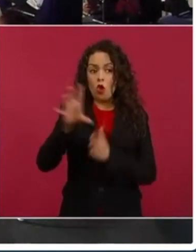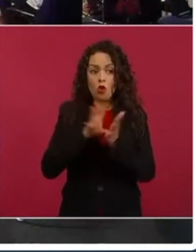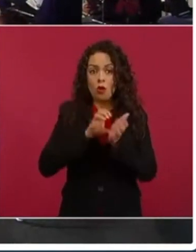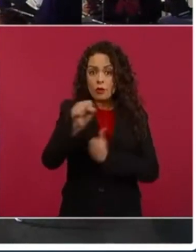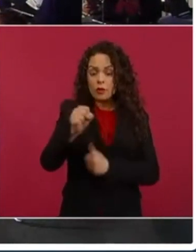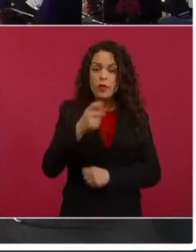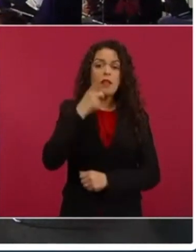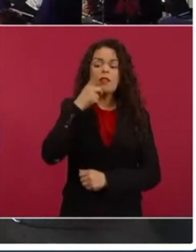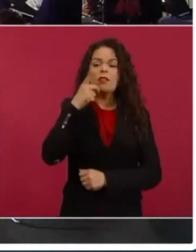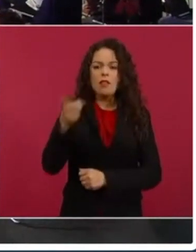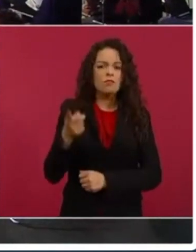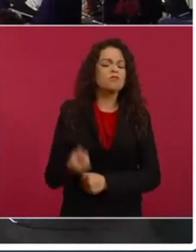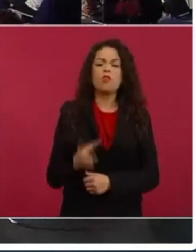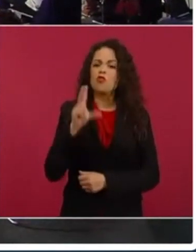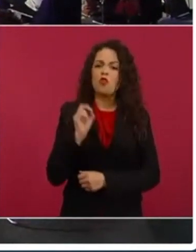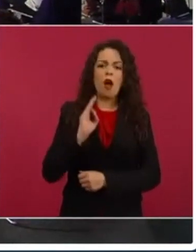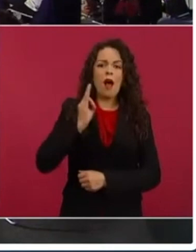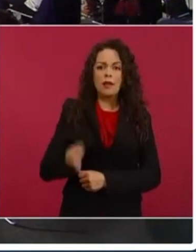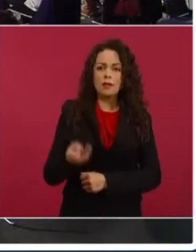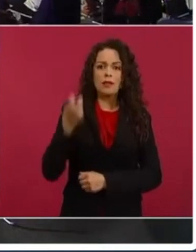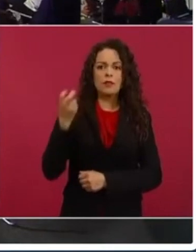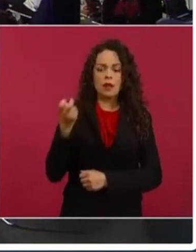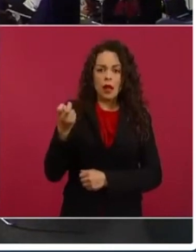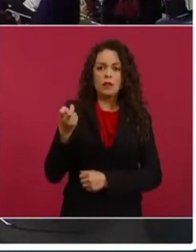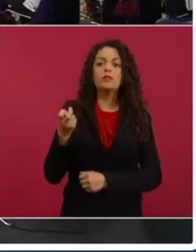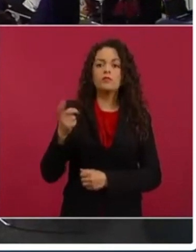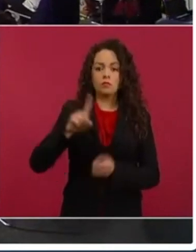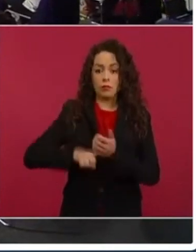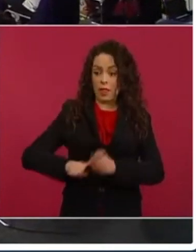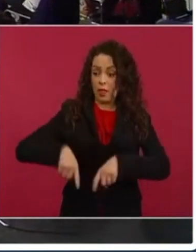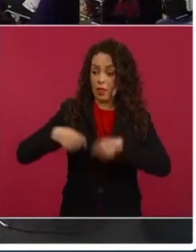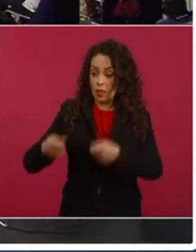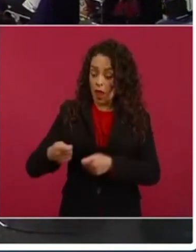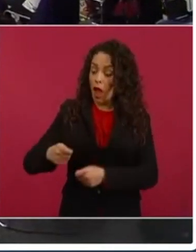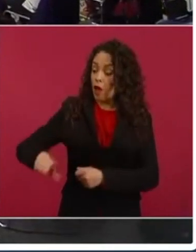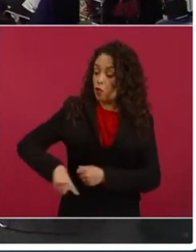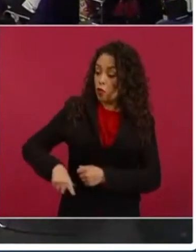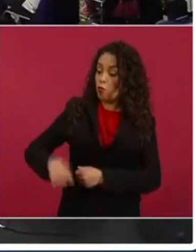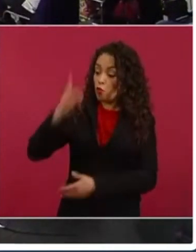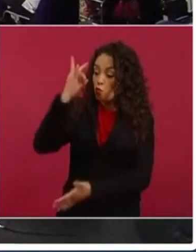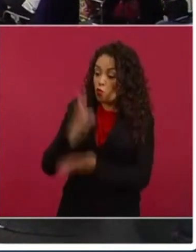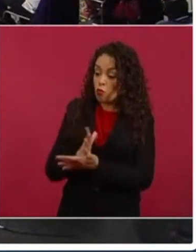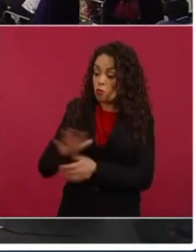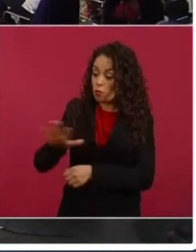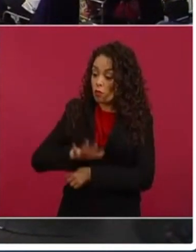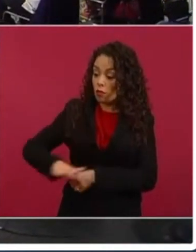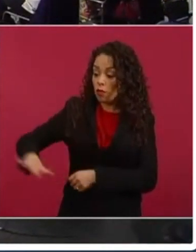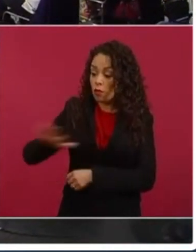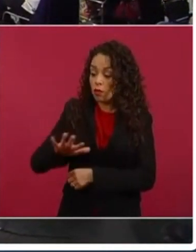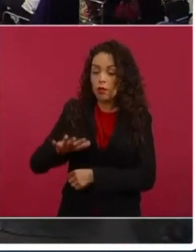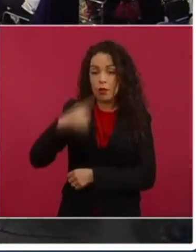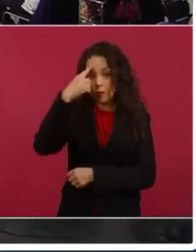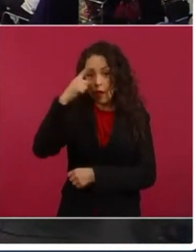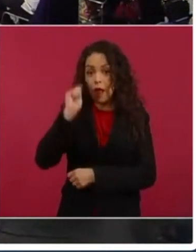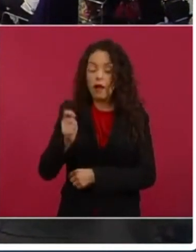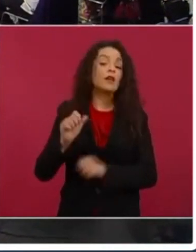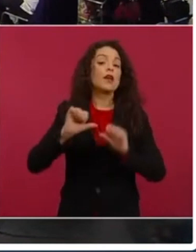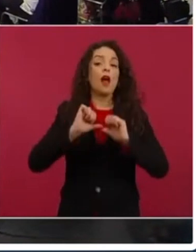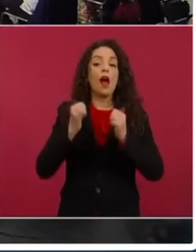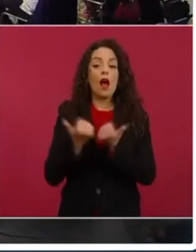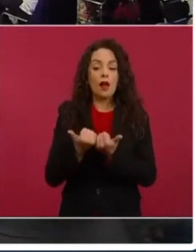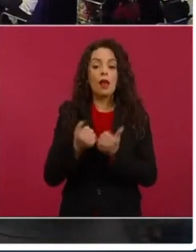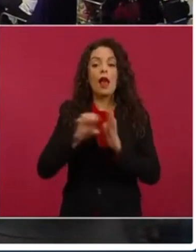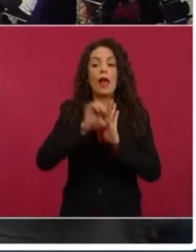constituirán monopolios las funciones que el Estado ejerza de manera exclusiva en áreas estratégicas, entre ellas la